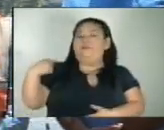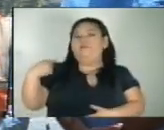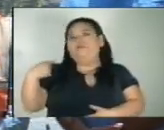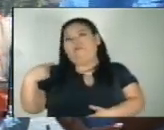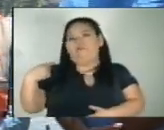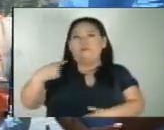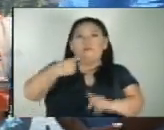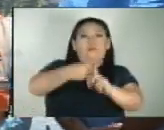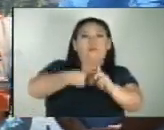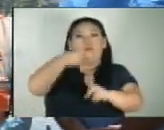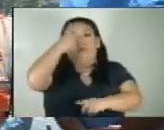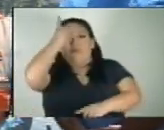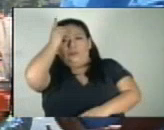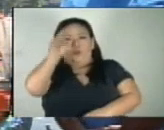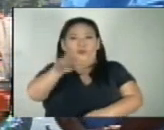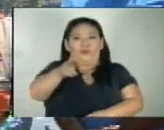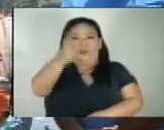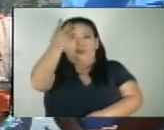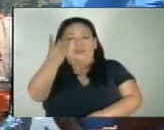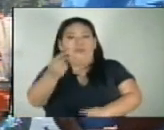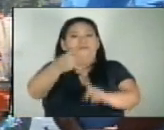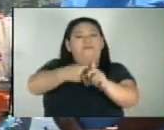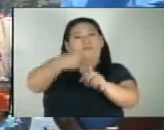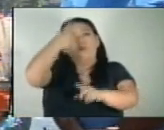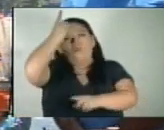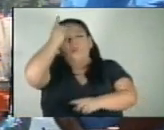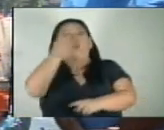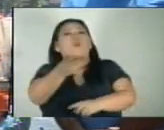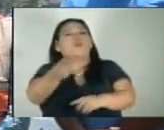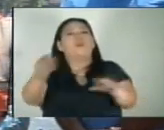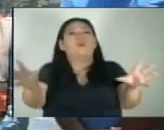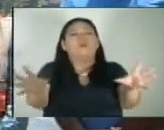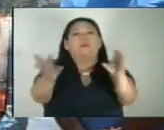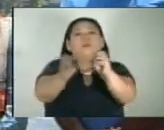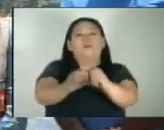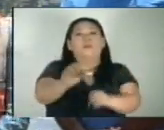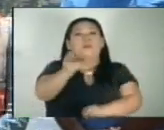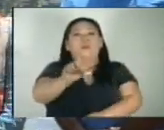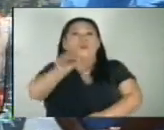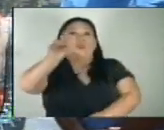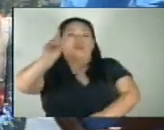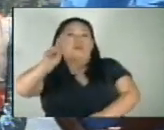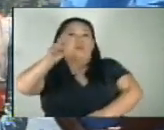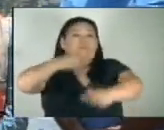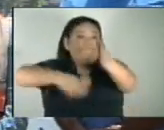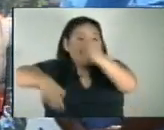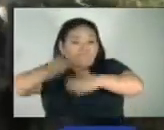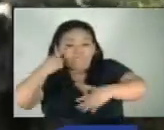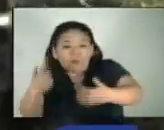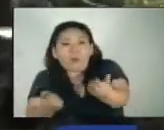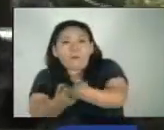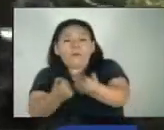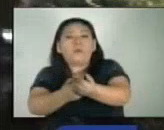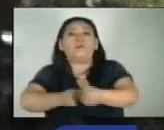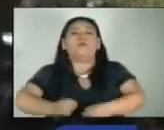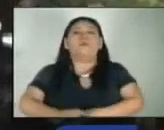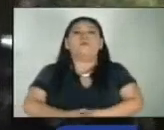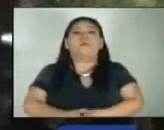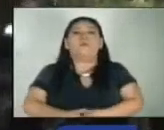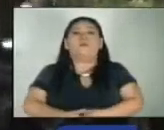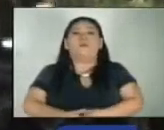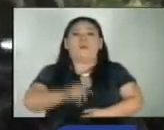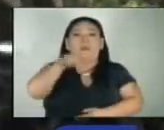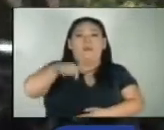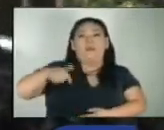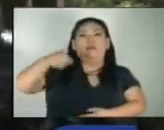digamos, sábado y domingo, hemos tenido un total de doce rescates acuáticos profundos. Y en lo que va del año,